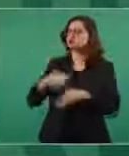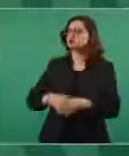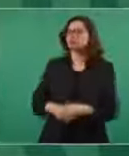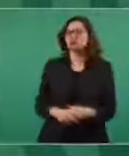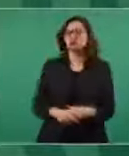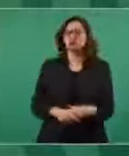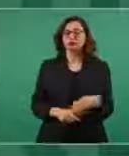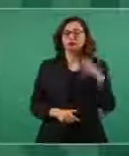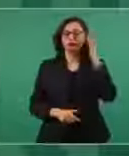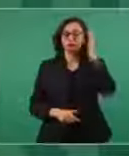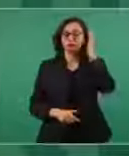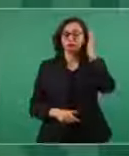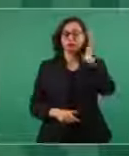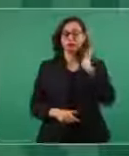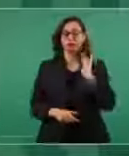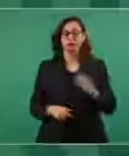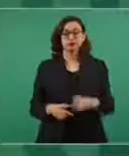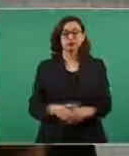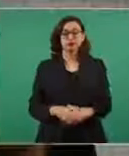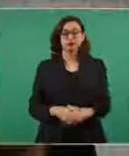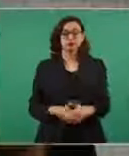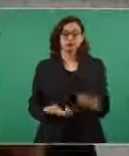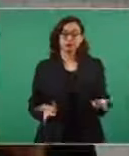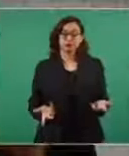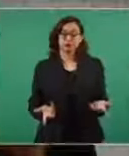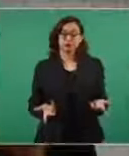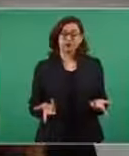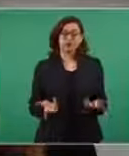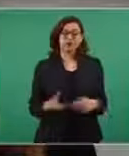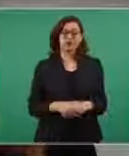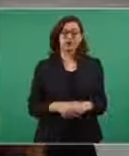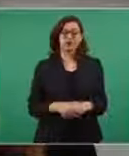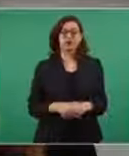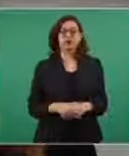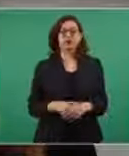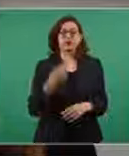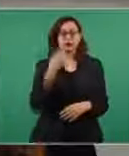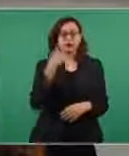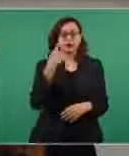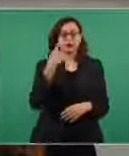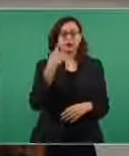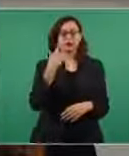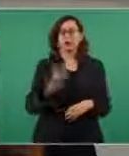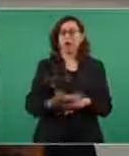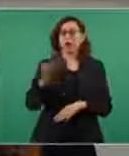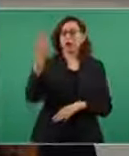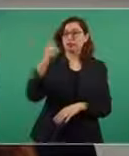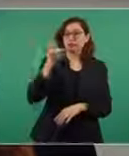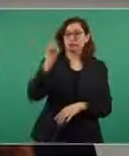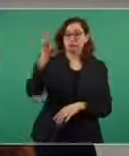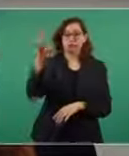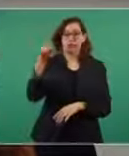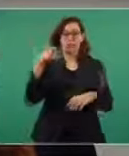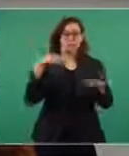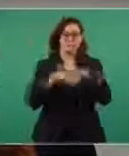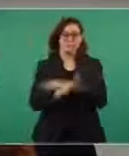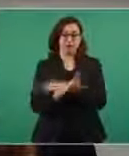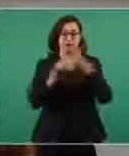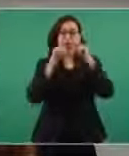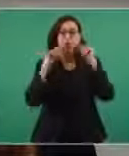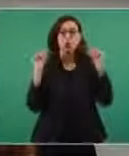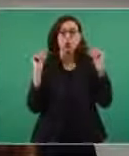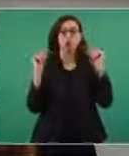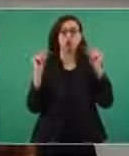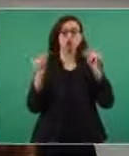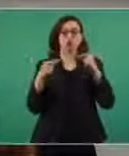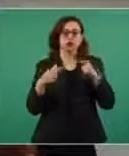cuando yo vivía por el metro Zapata en un departamento decía